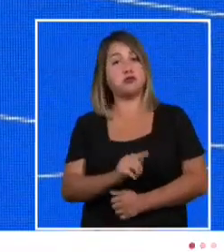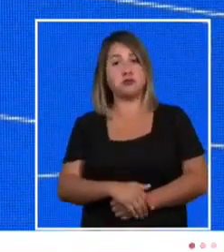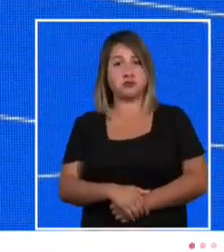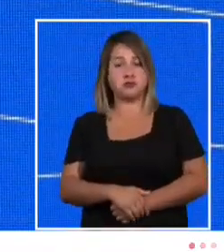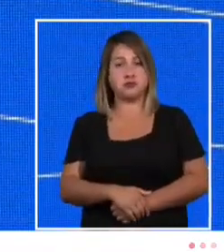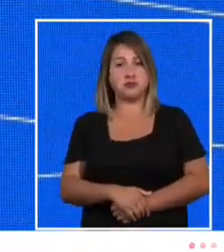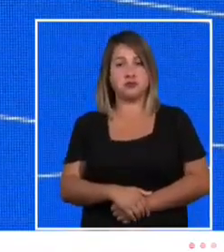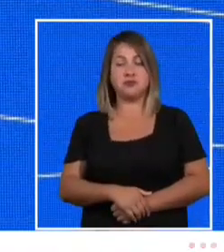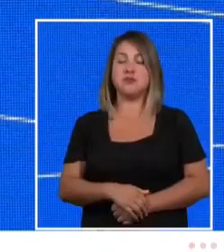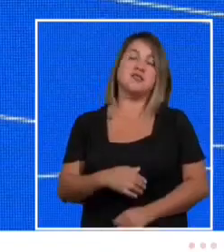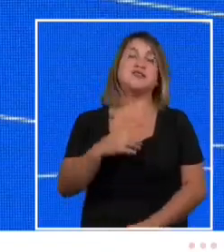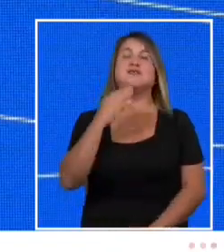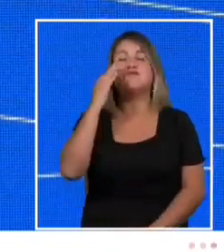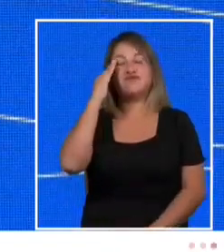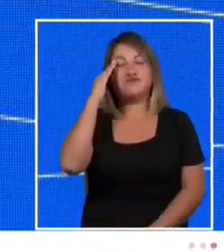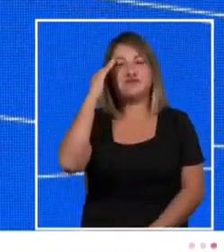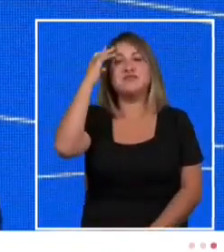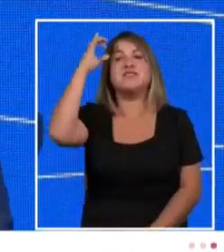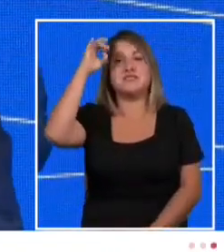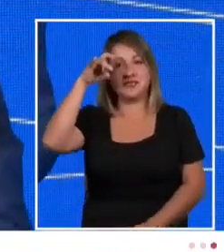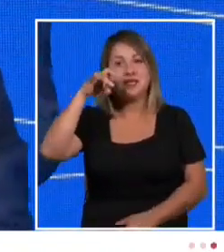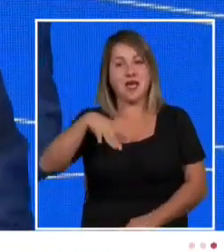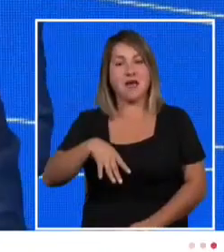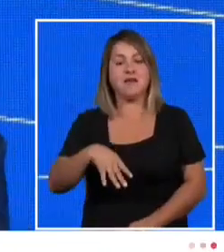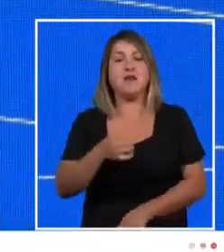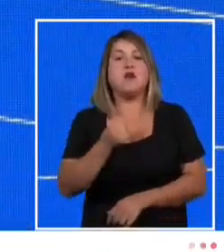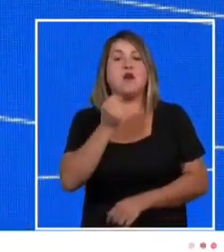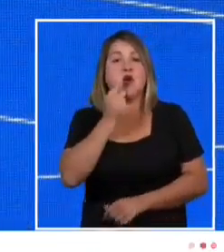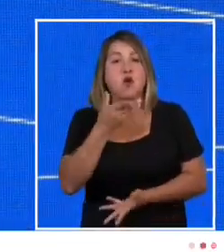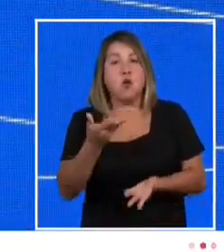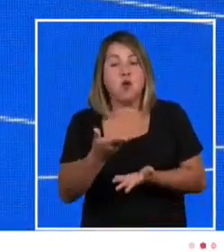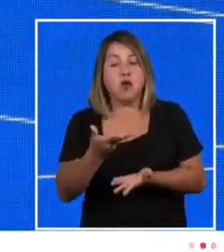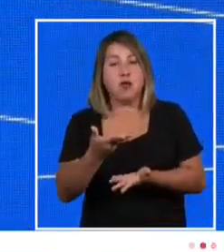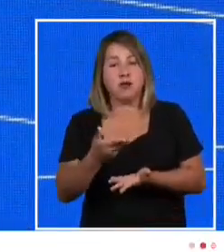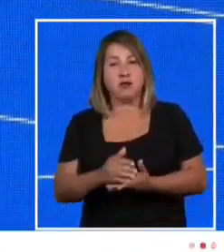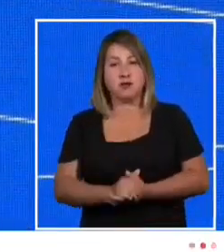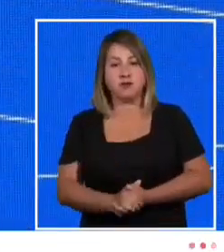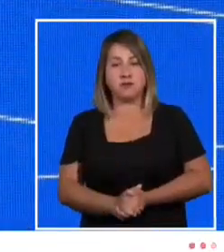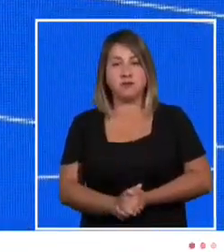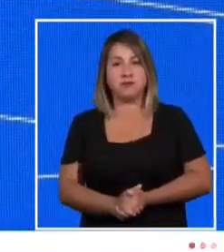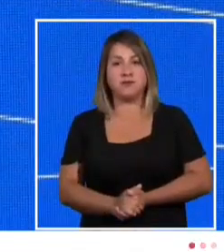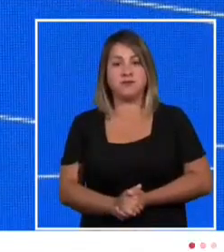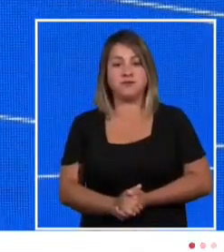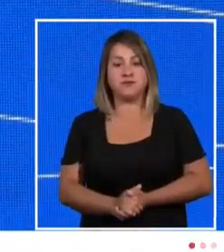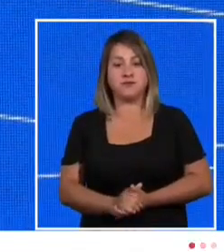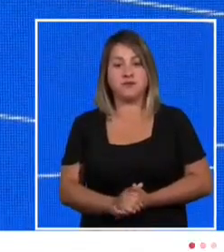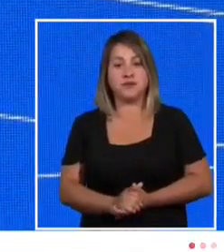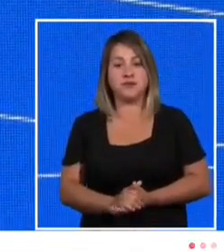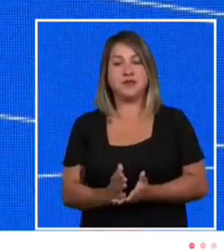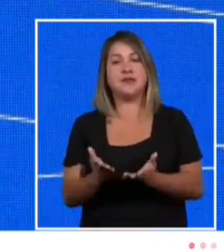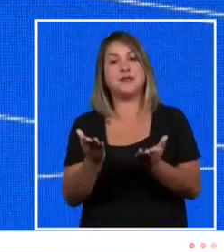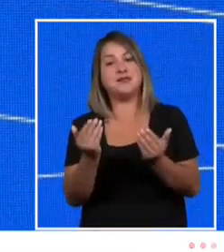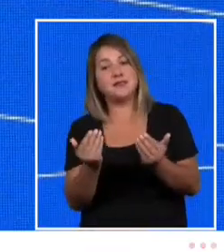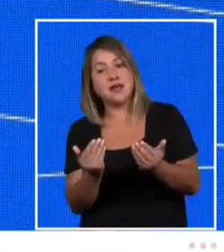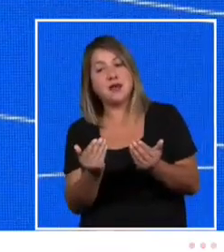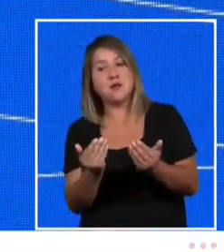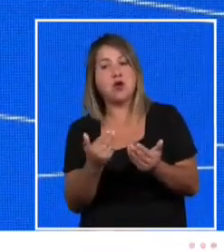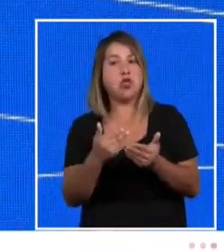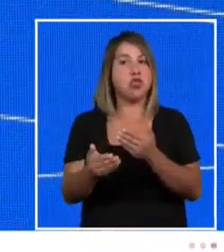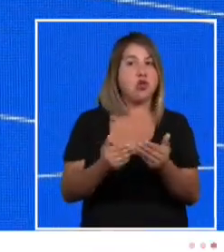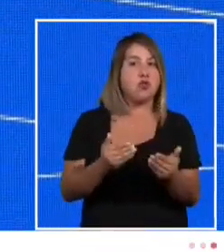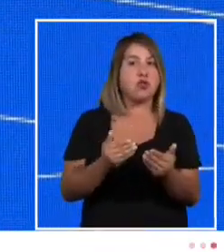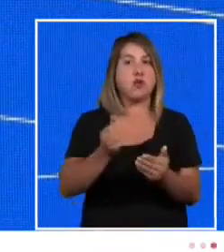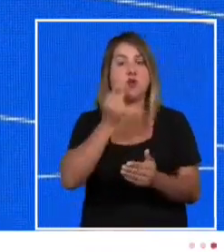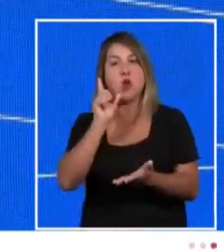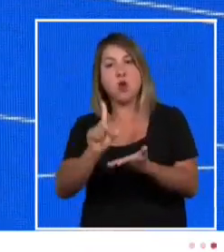Reconozco cuáles son las zonas en donde requiero y requerimos ayuda y apoyo.